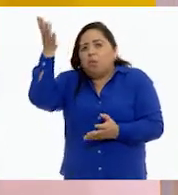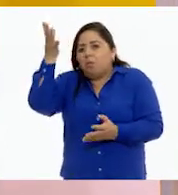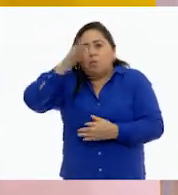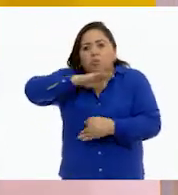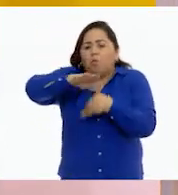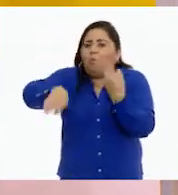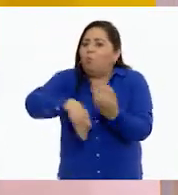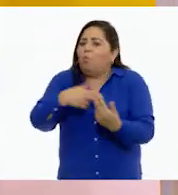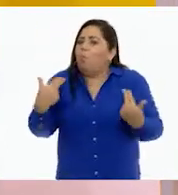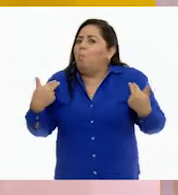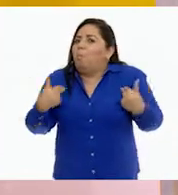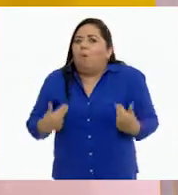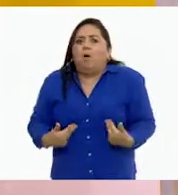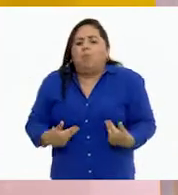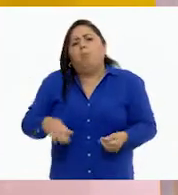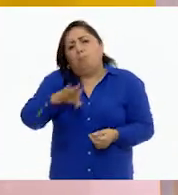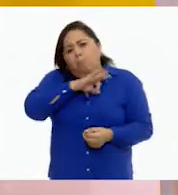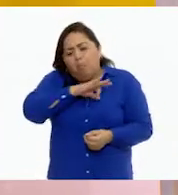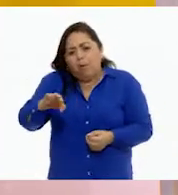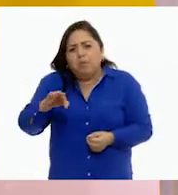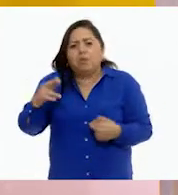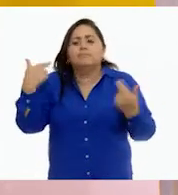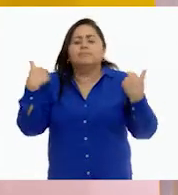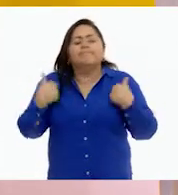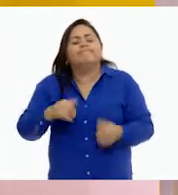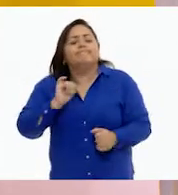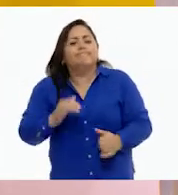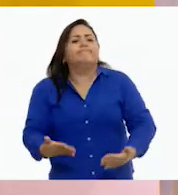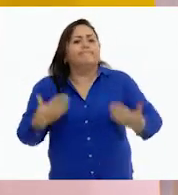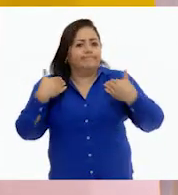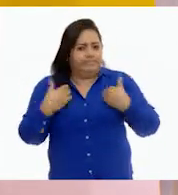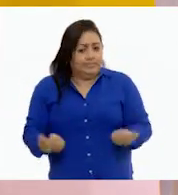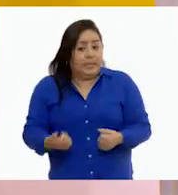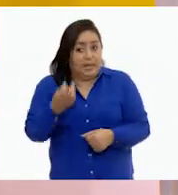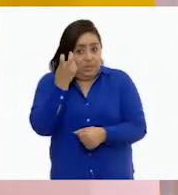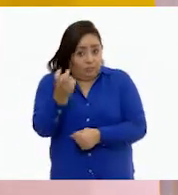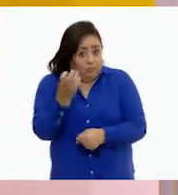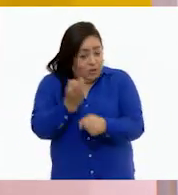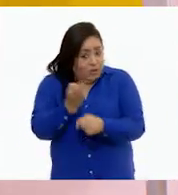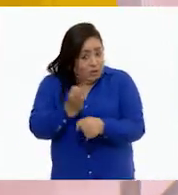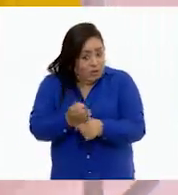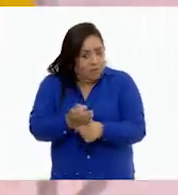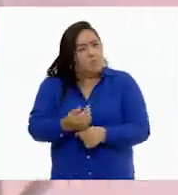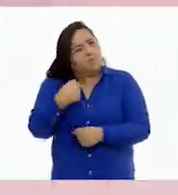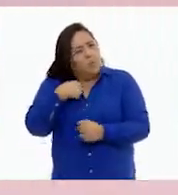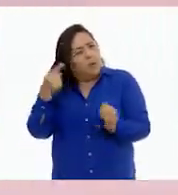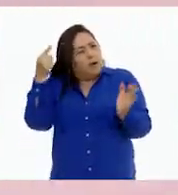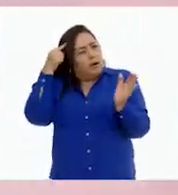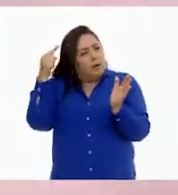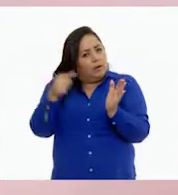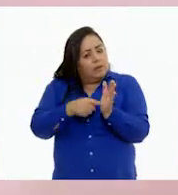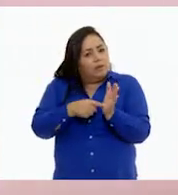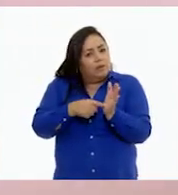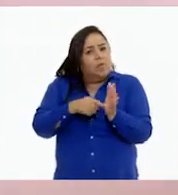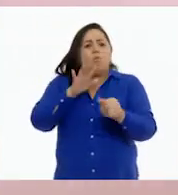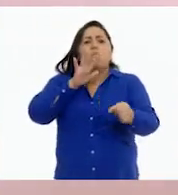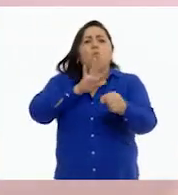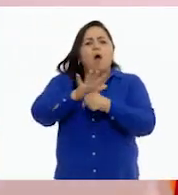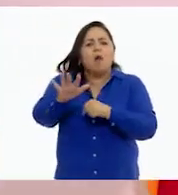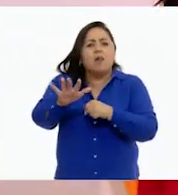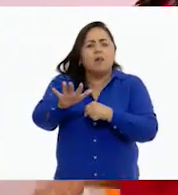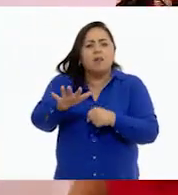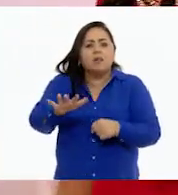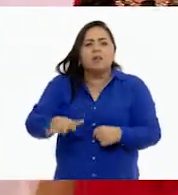todos somos humanos, puede ser que la maestra lo entienda. Entonces, en este caso, yo creo que la opción